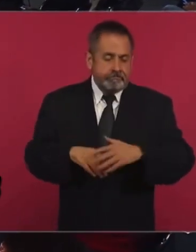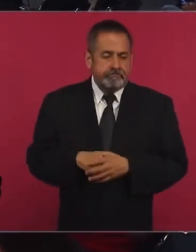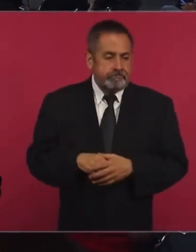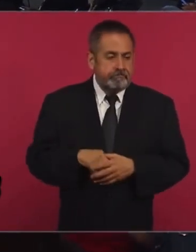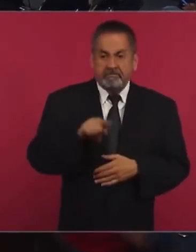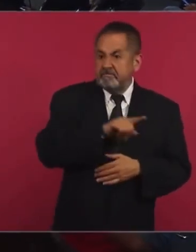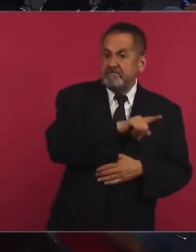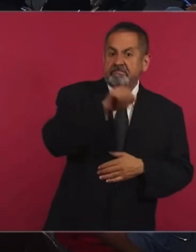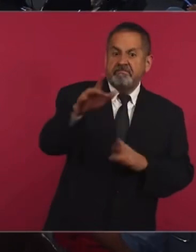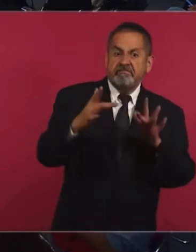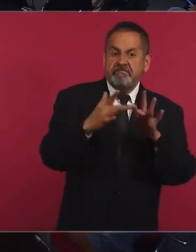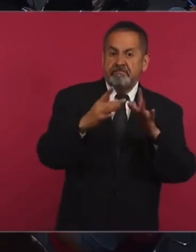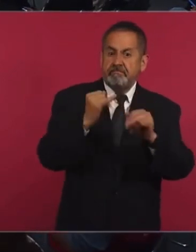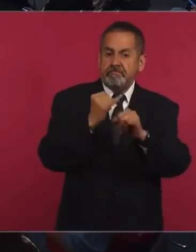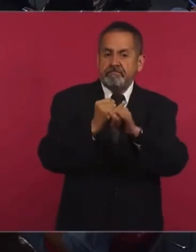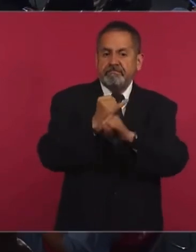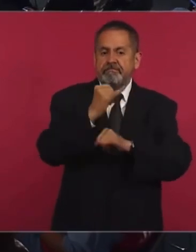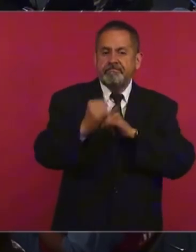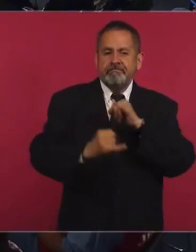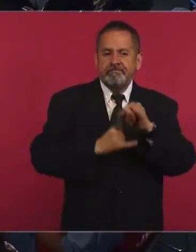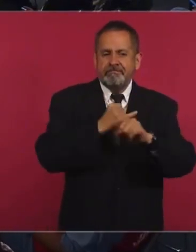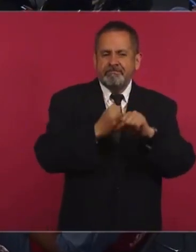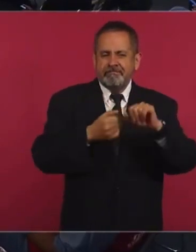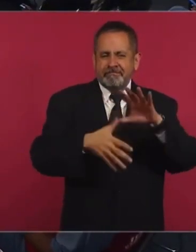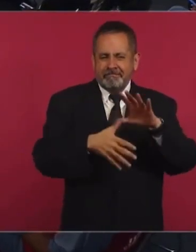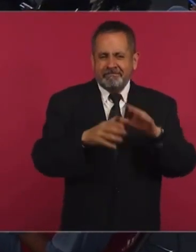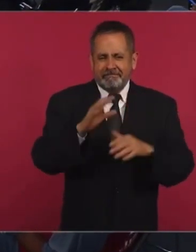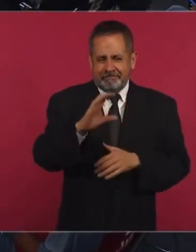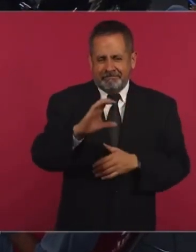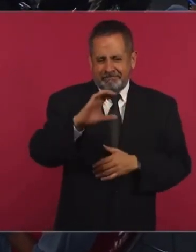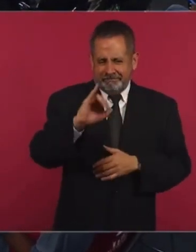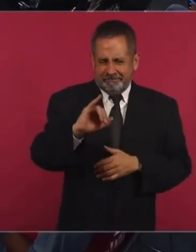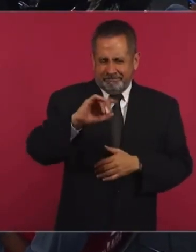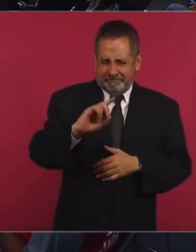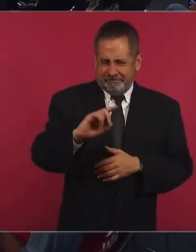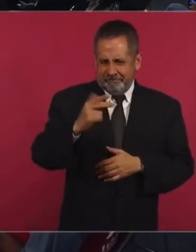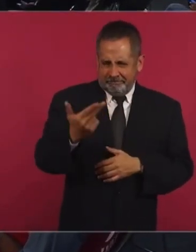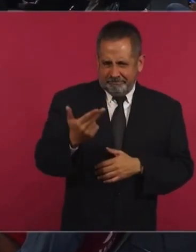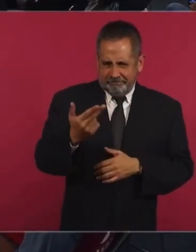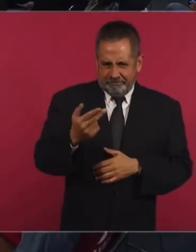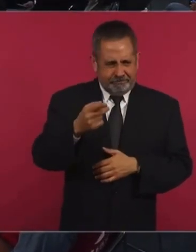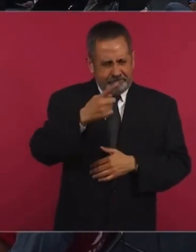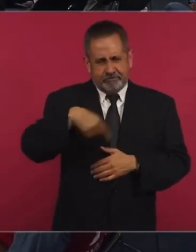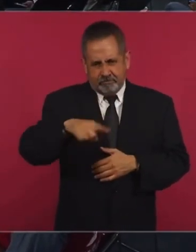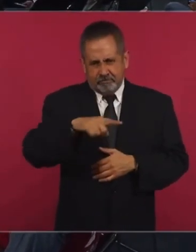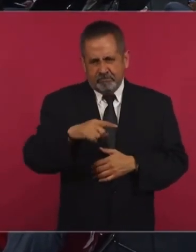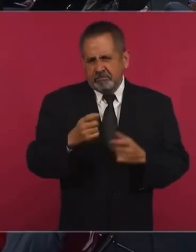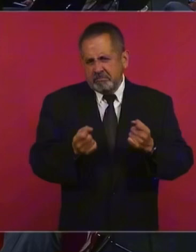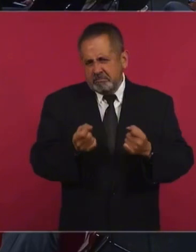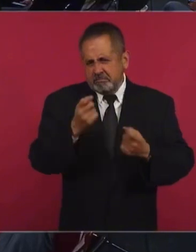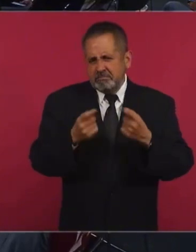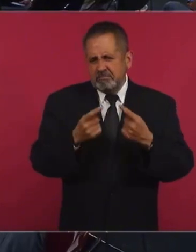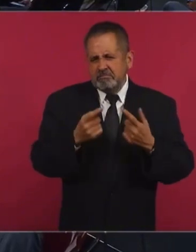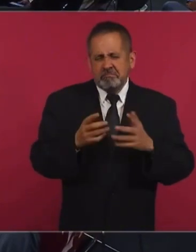Interamericana en protesta, no todos, se fueron como